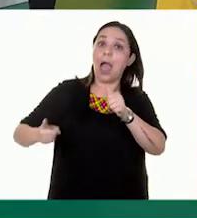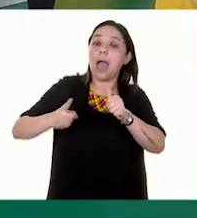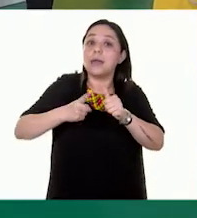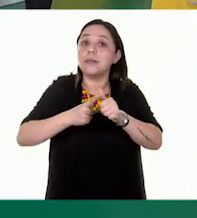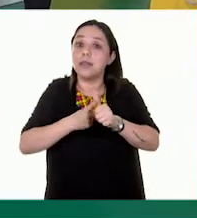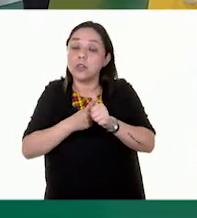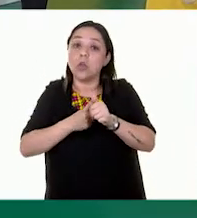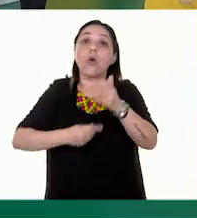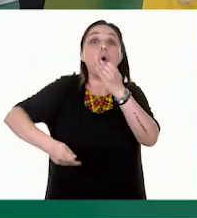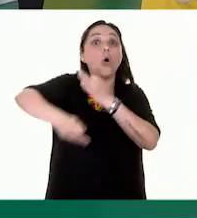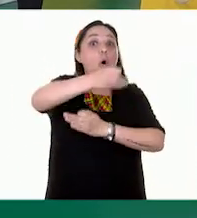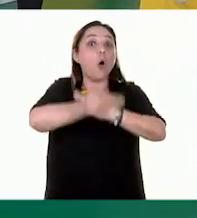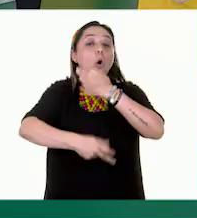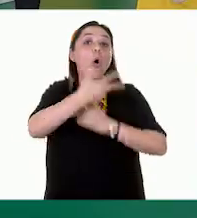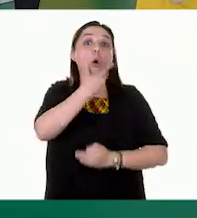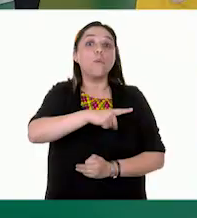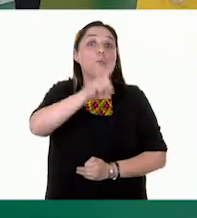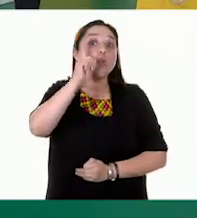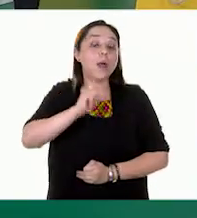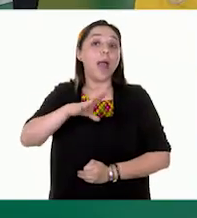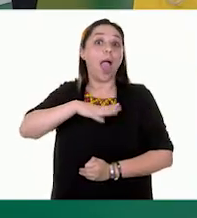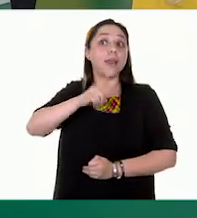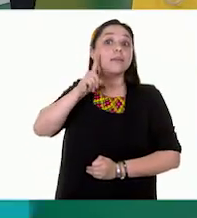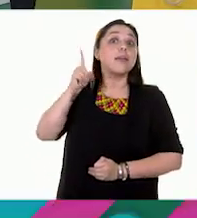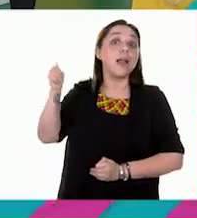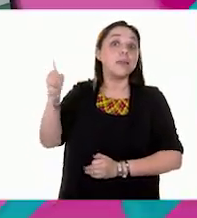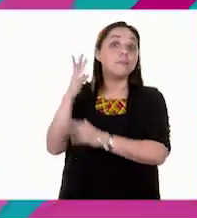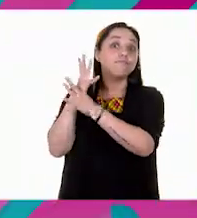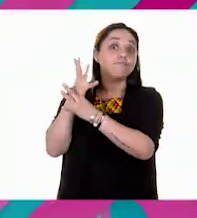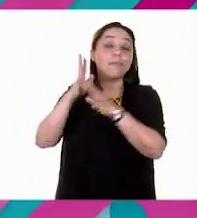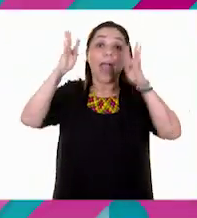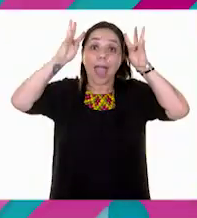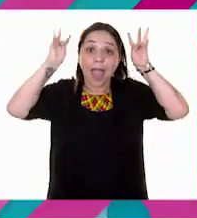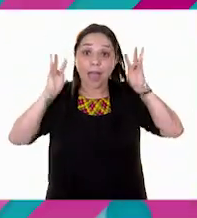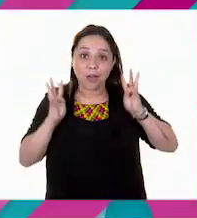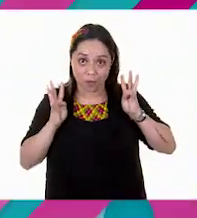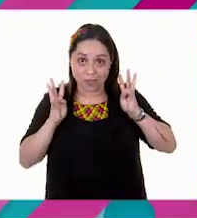para todas y todos que nos tiene a Jolisto. ¿Me acompañan, niñas y niños?